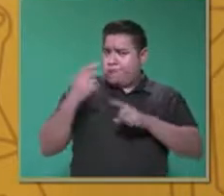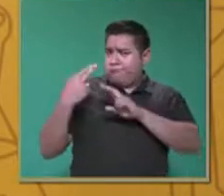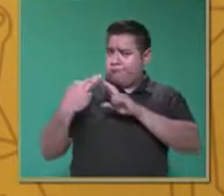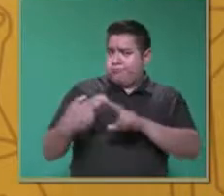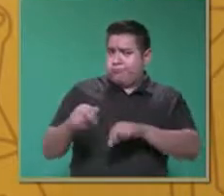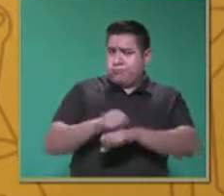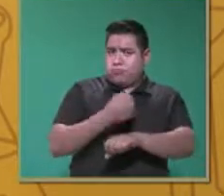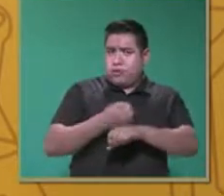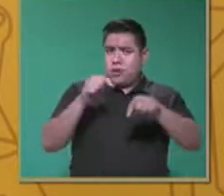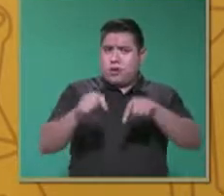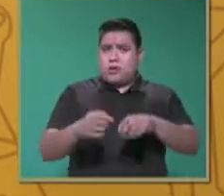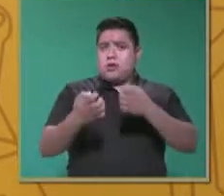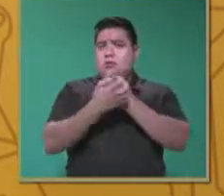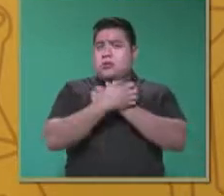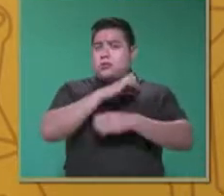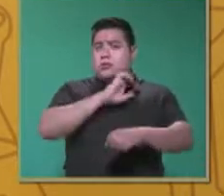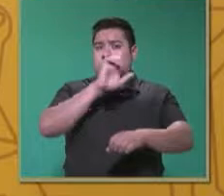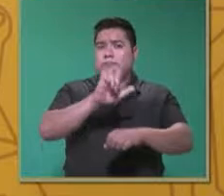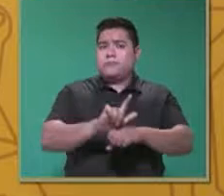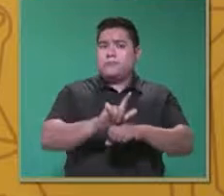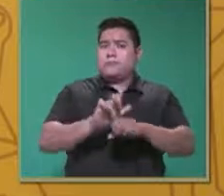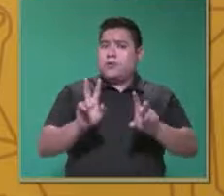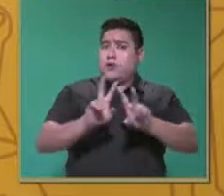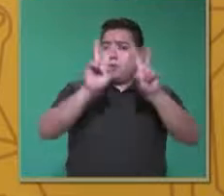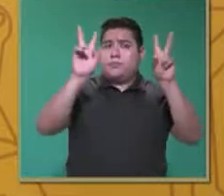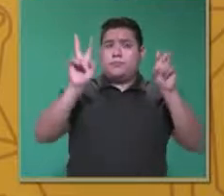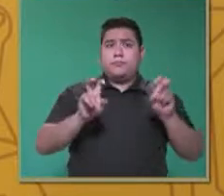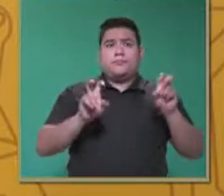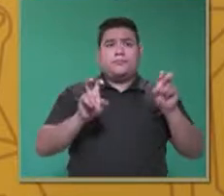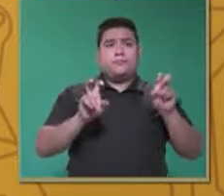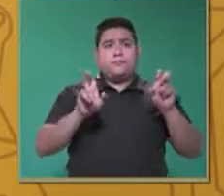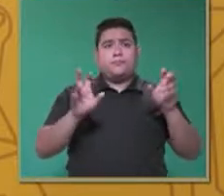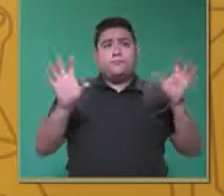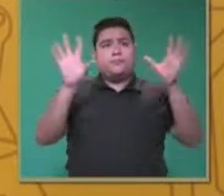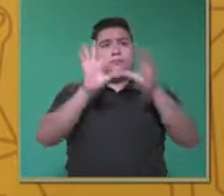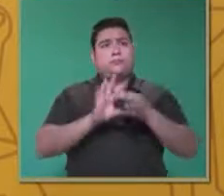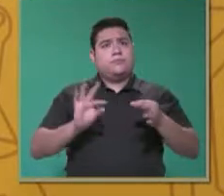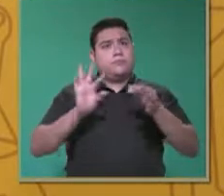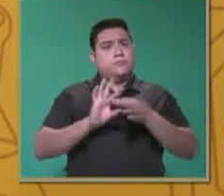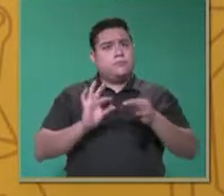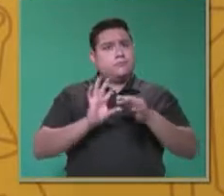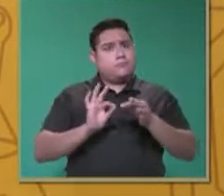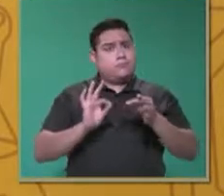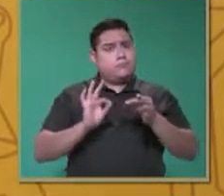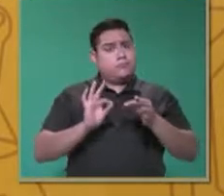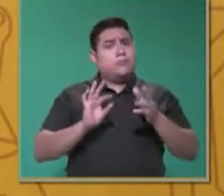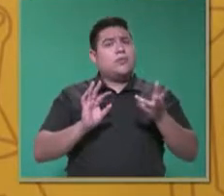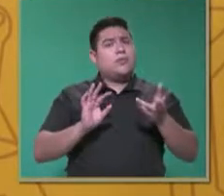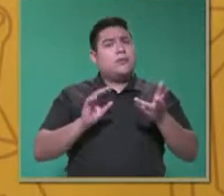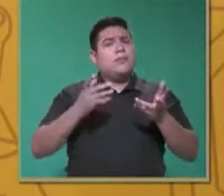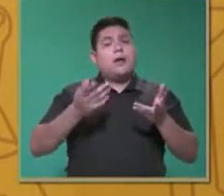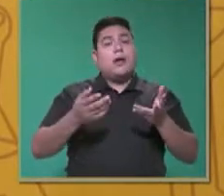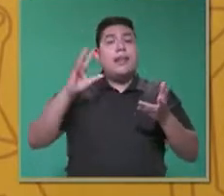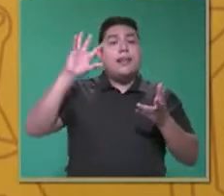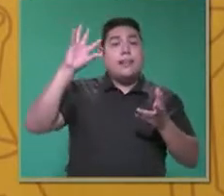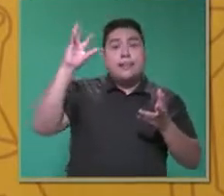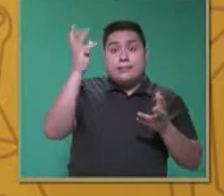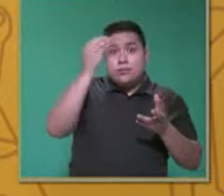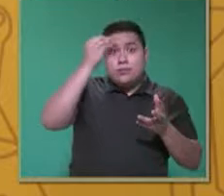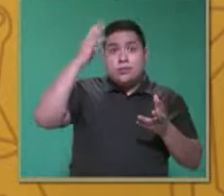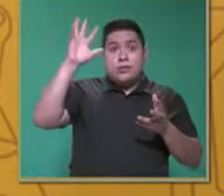en educación especial, hemos estado hablando de un importante tema que es el trastorno